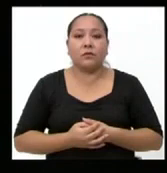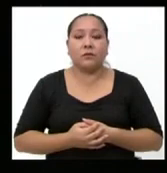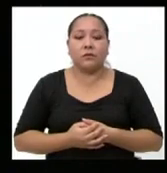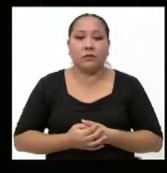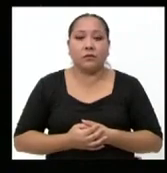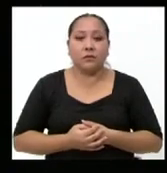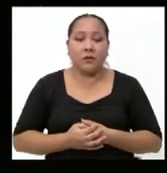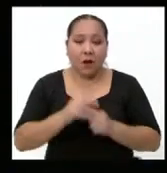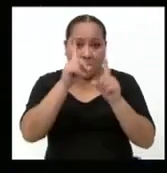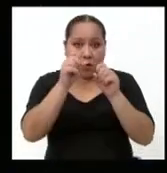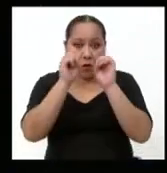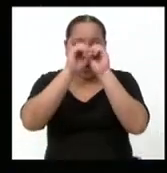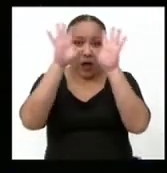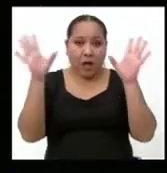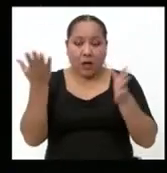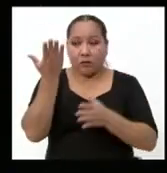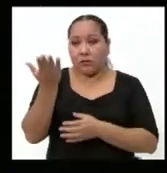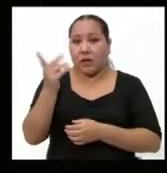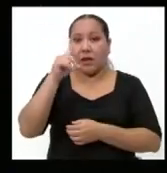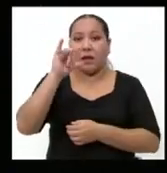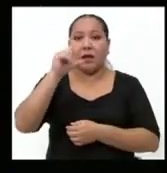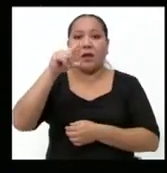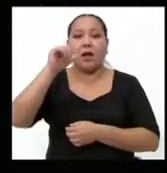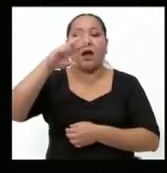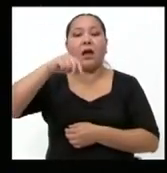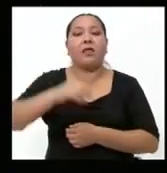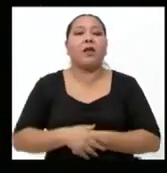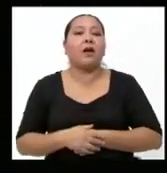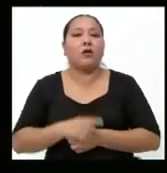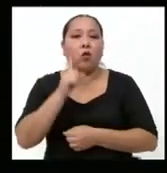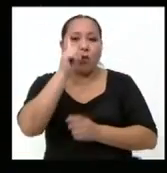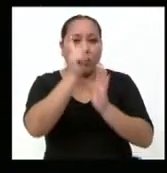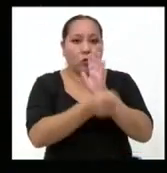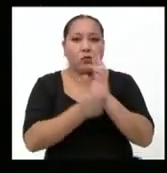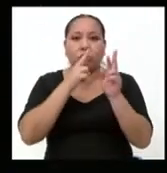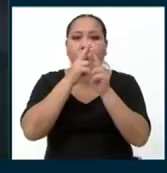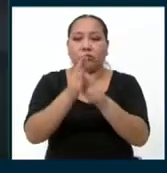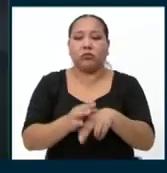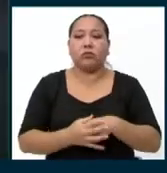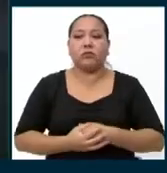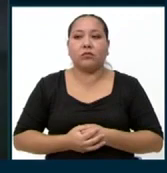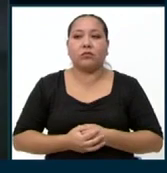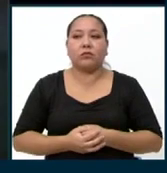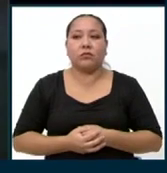La pregunta muy clara, candidata Liliana Rojas Espinosa tiene un minuto para responder. Adelante.